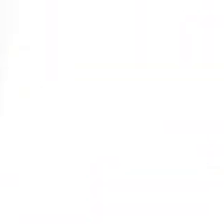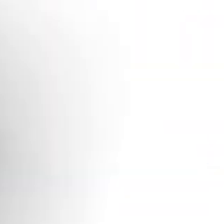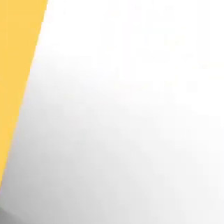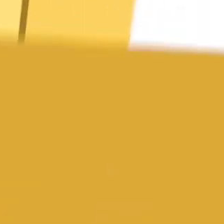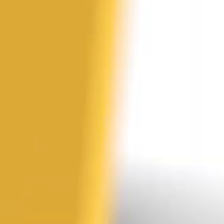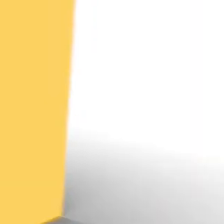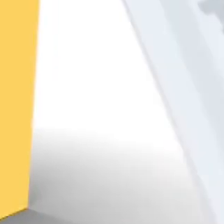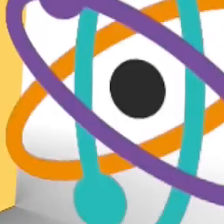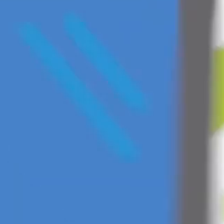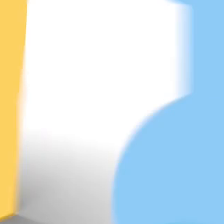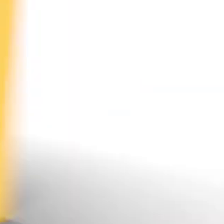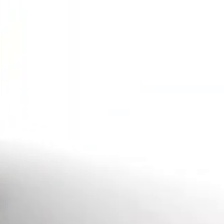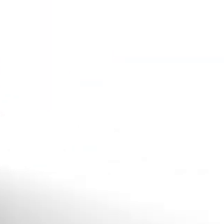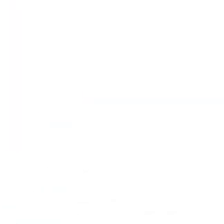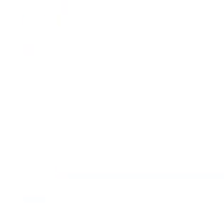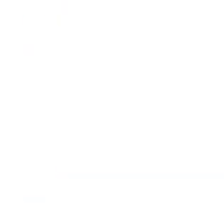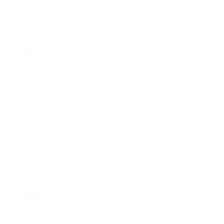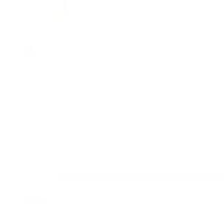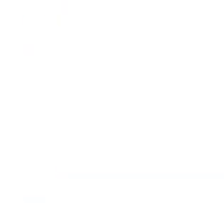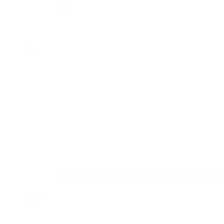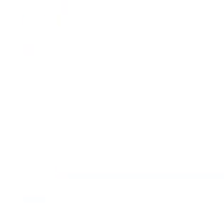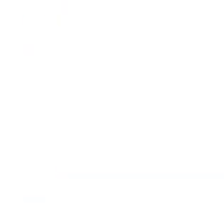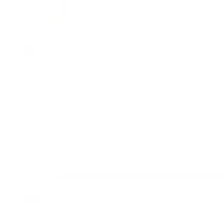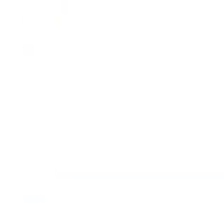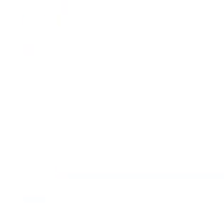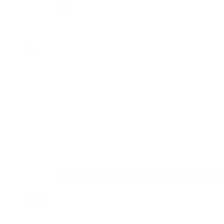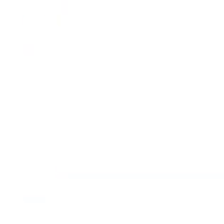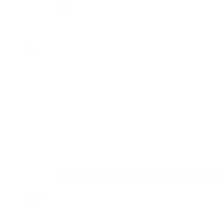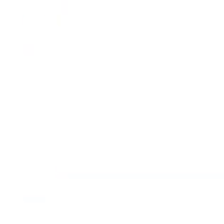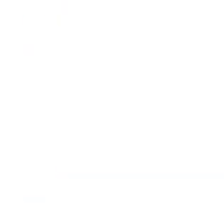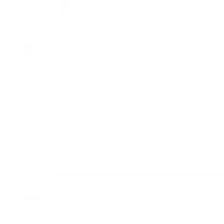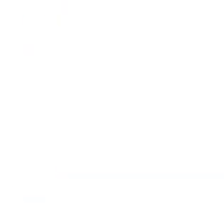Adiós ¡Gracias!